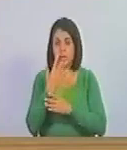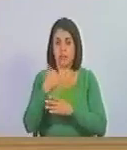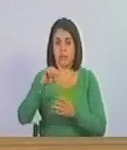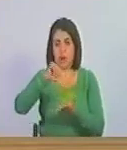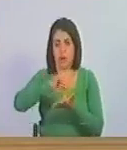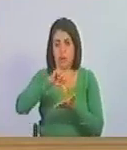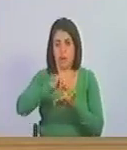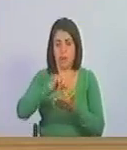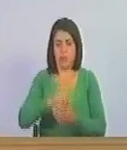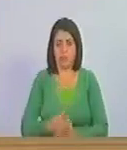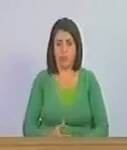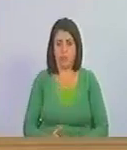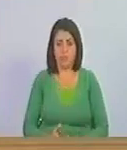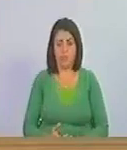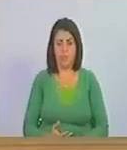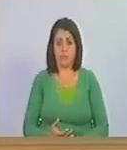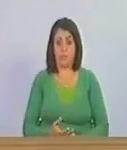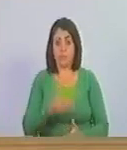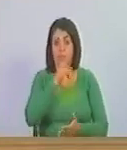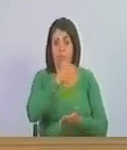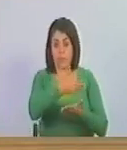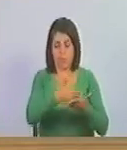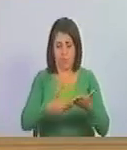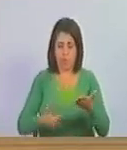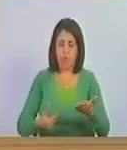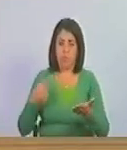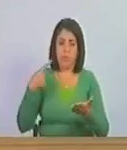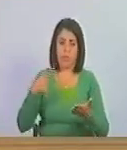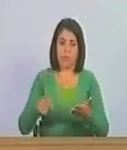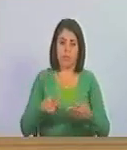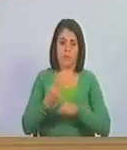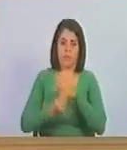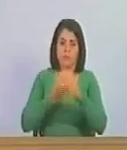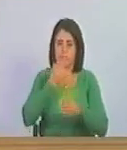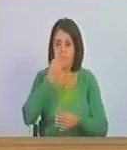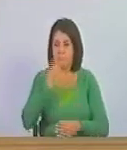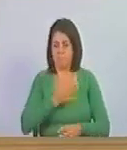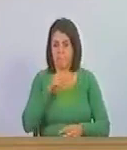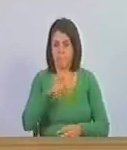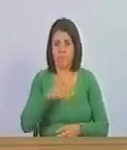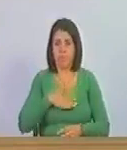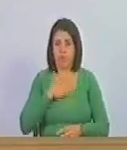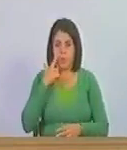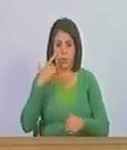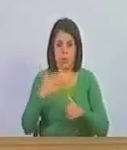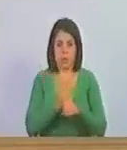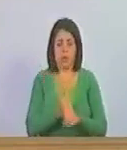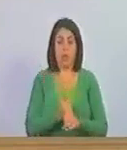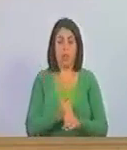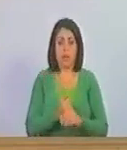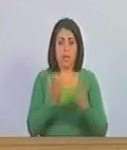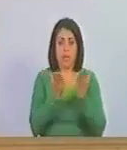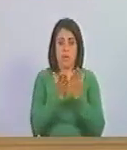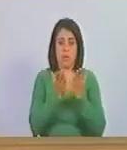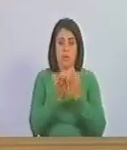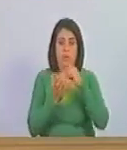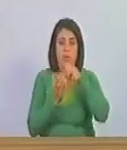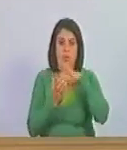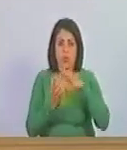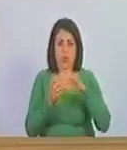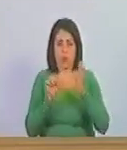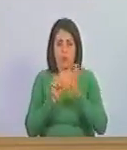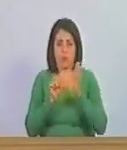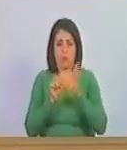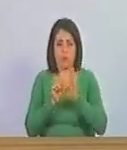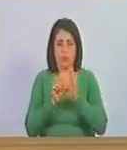capital entre los documentos existentes para apuntalar esta aberración lo podemos encontrar en la academia de la historia con